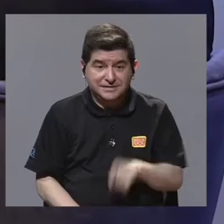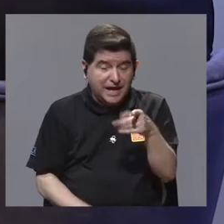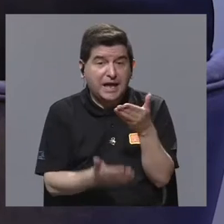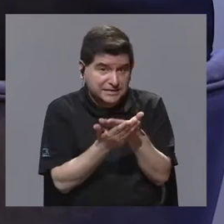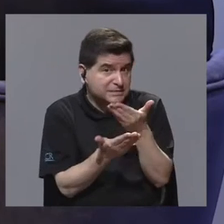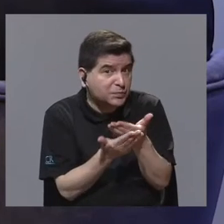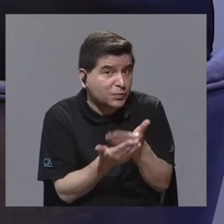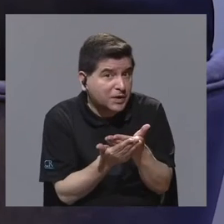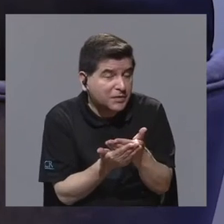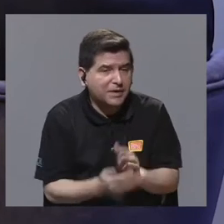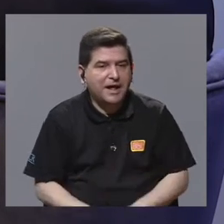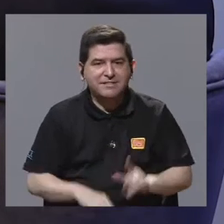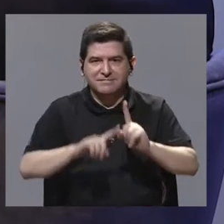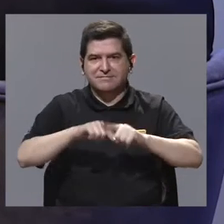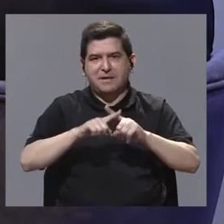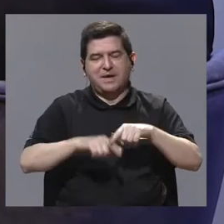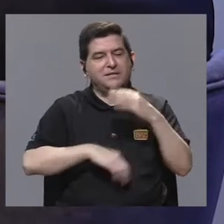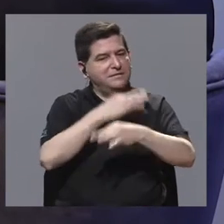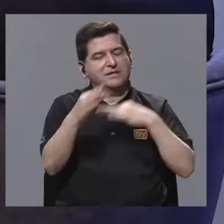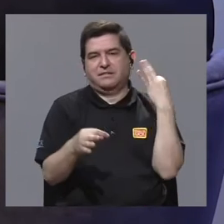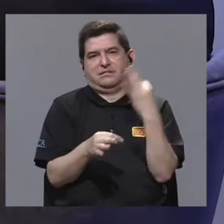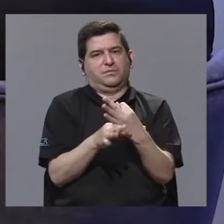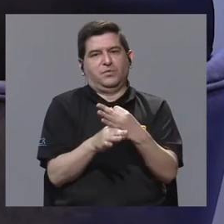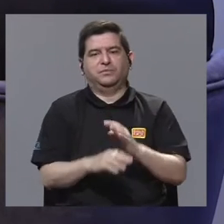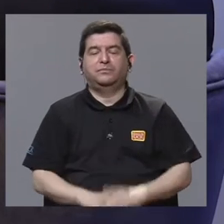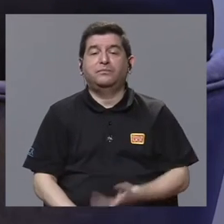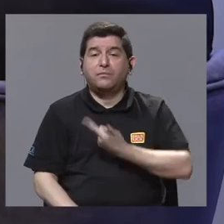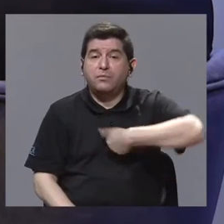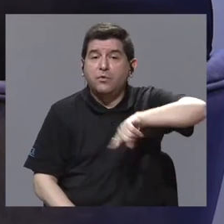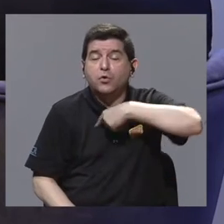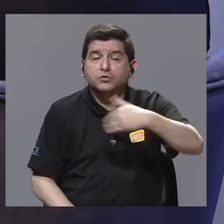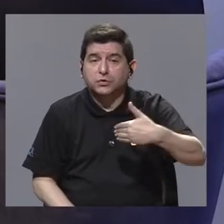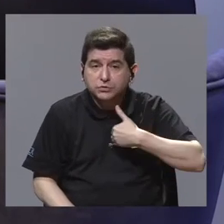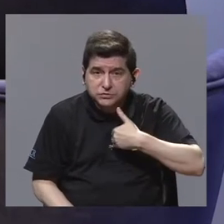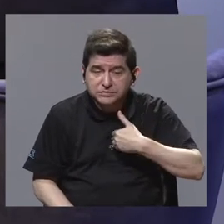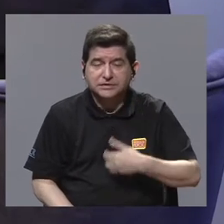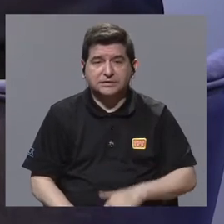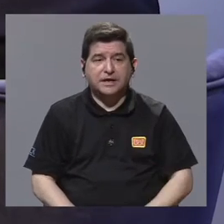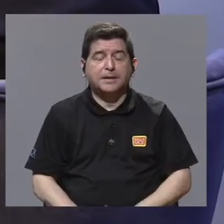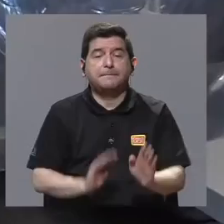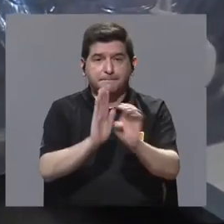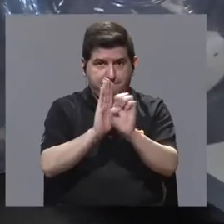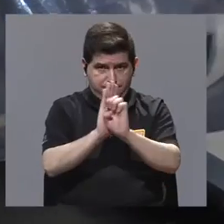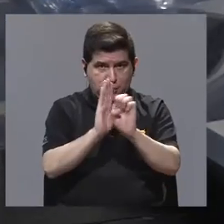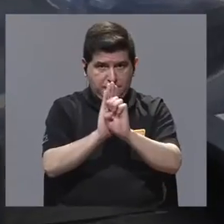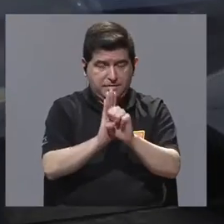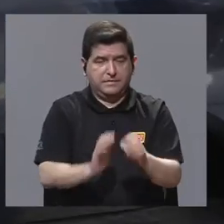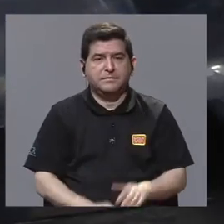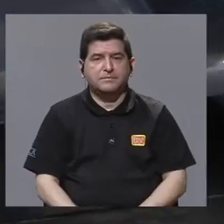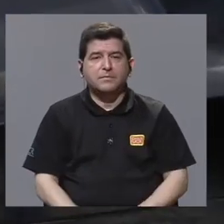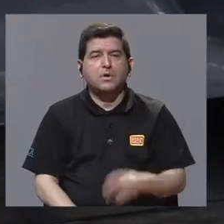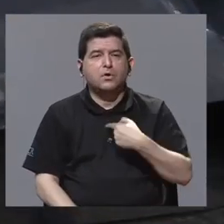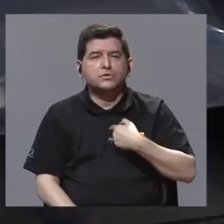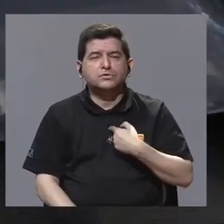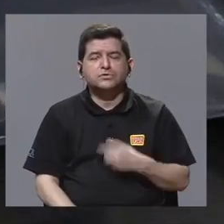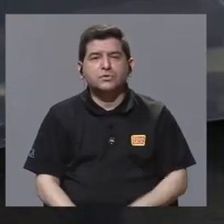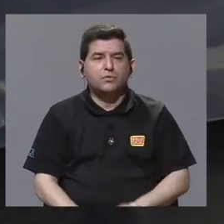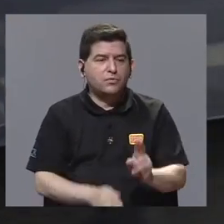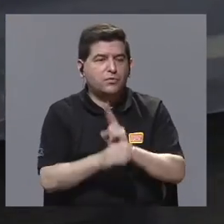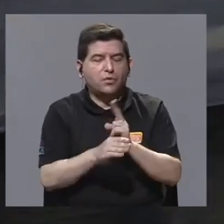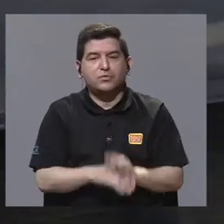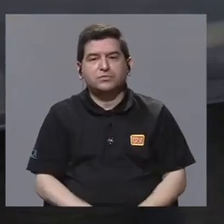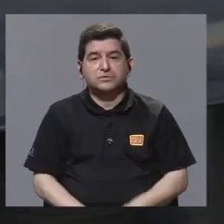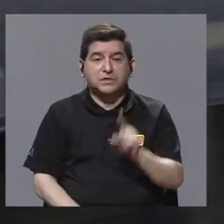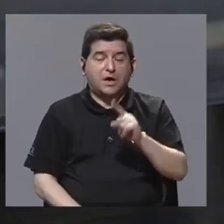Las pruebas son dependiendo del radiofármaco. Nosotros tenemos que, por ejemplo, si uno